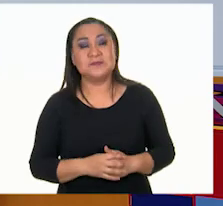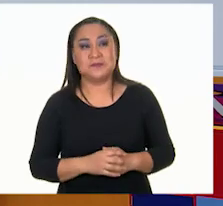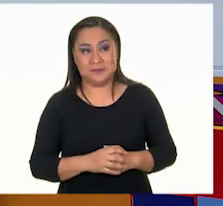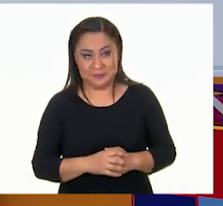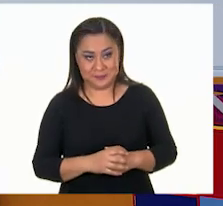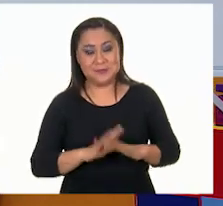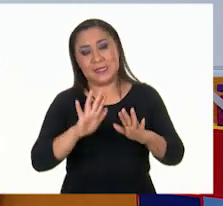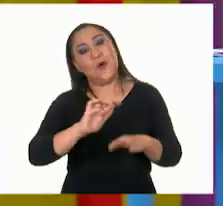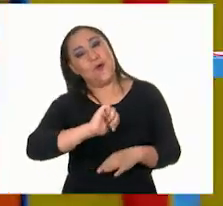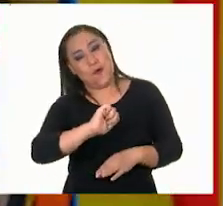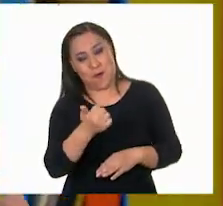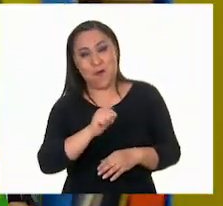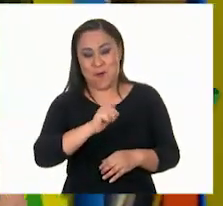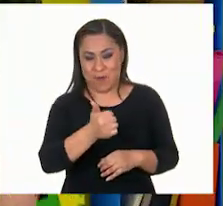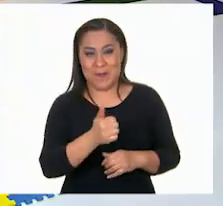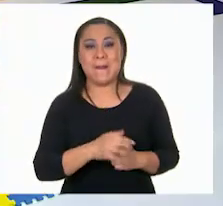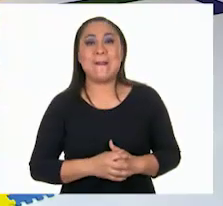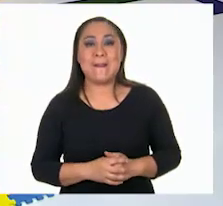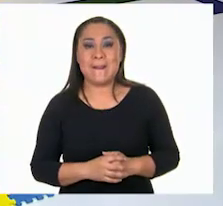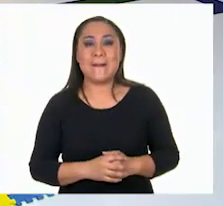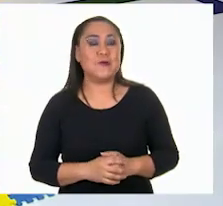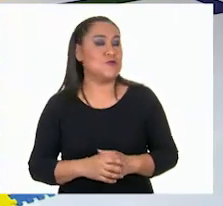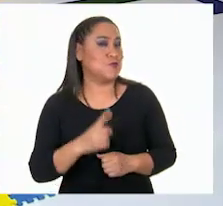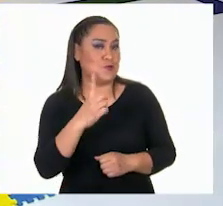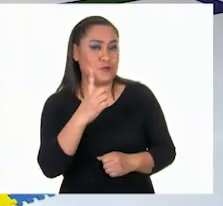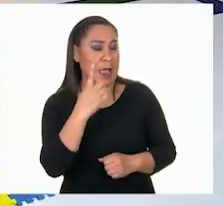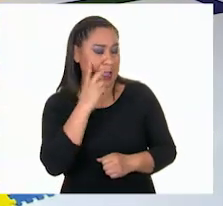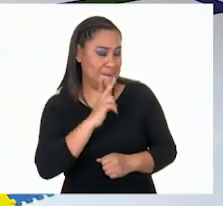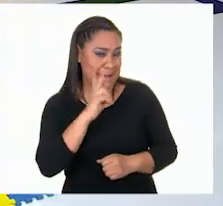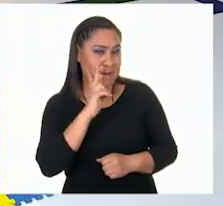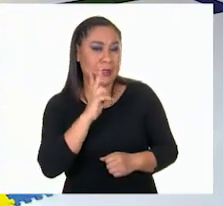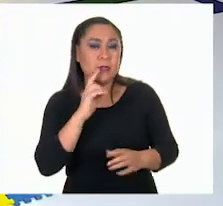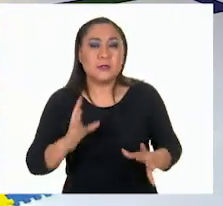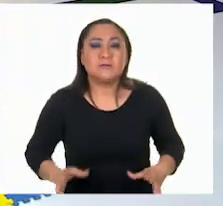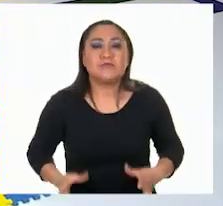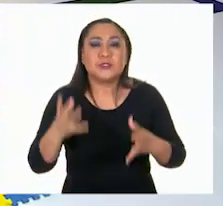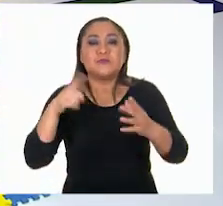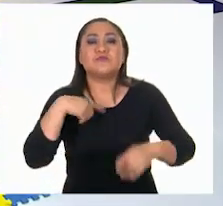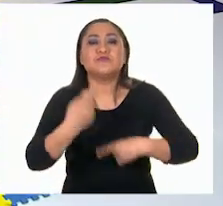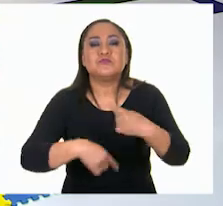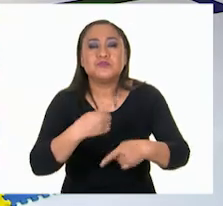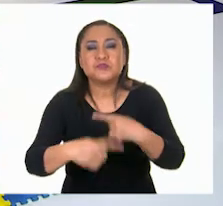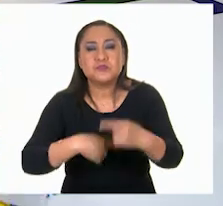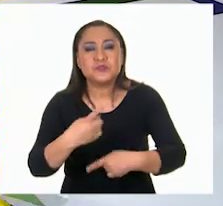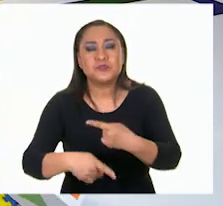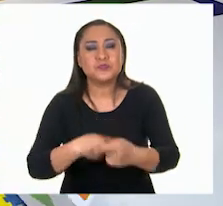Vamos por uno más. La siguiente. Uno más. Y veamos cuál va a salir ahora.